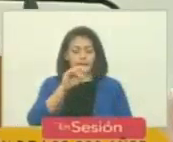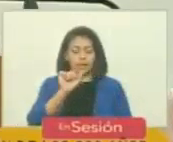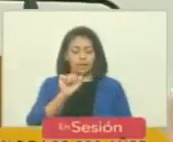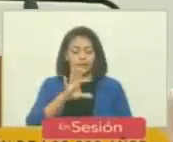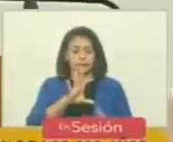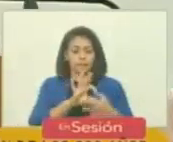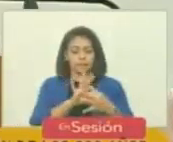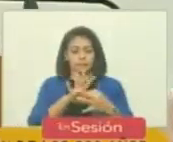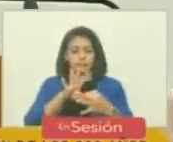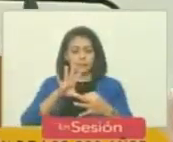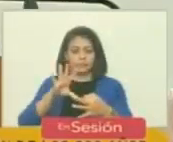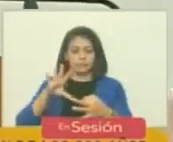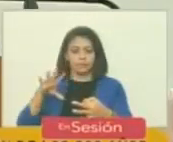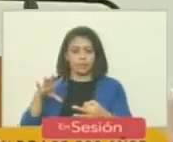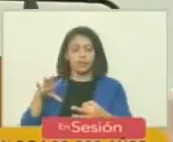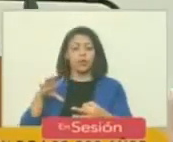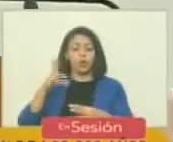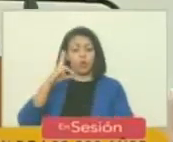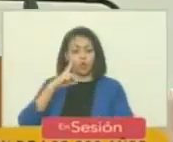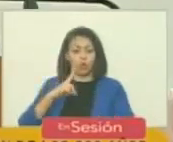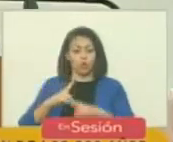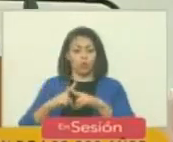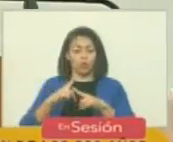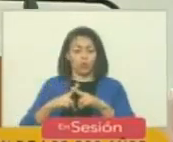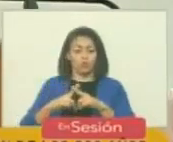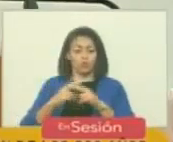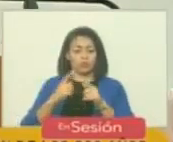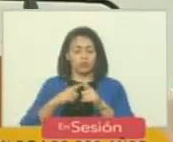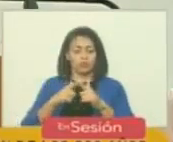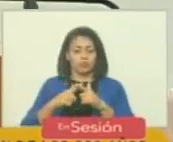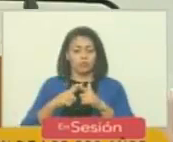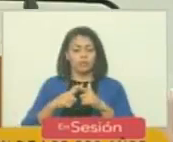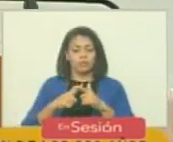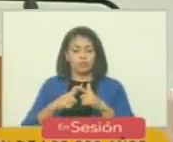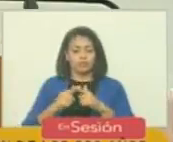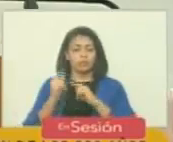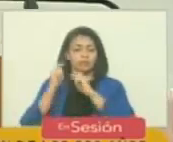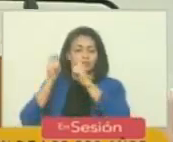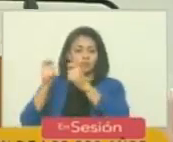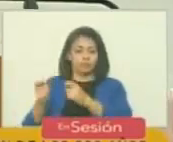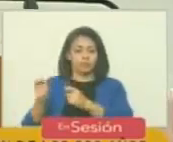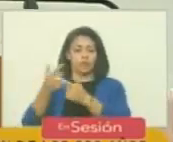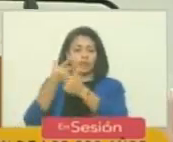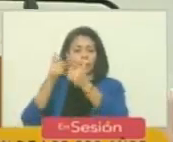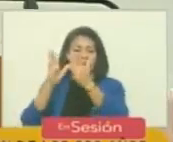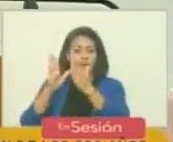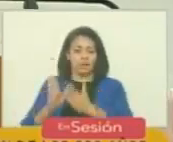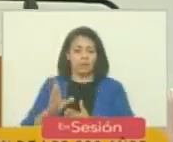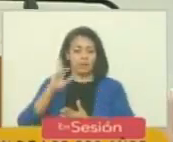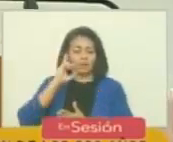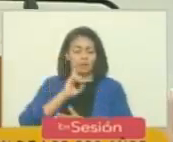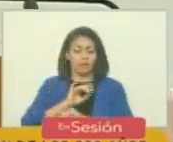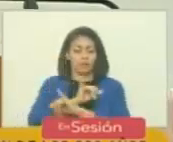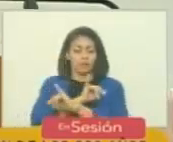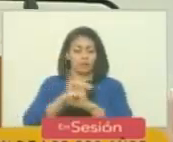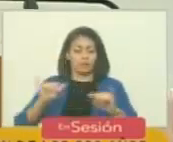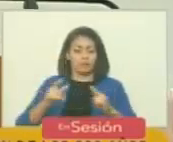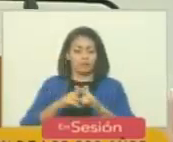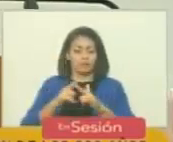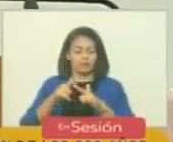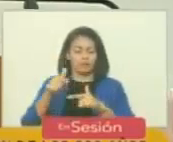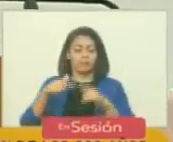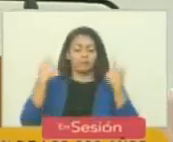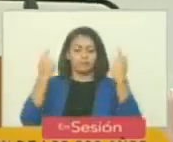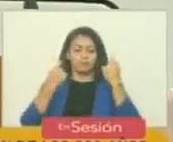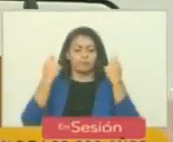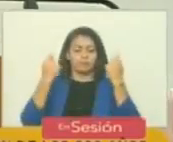desprendimiento que lo honra dejó en mano del libertador Simón Bolívar la culminación de la